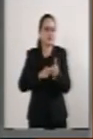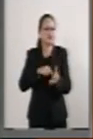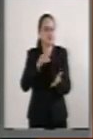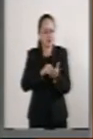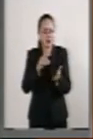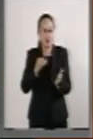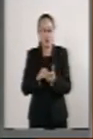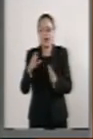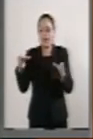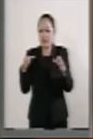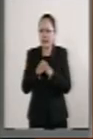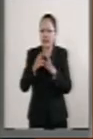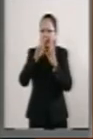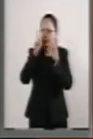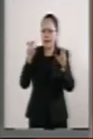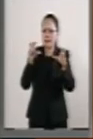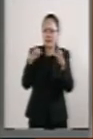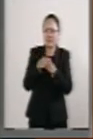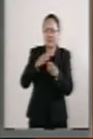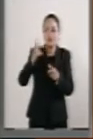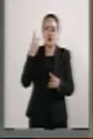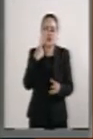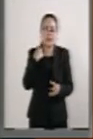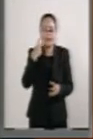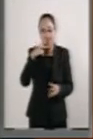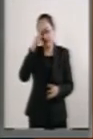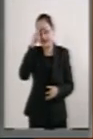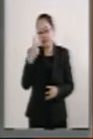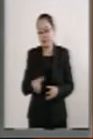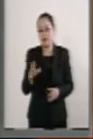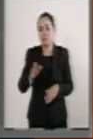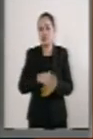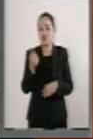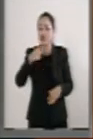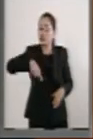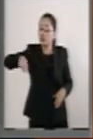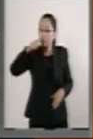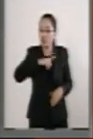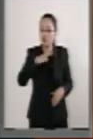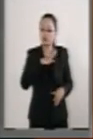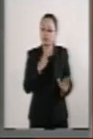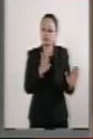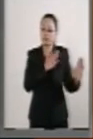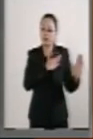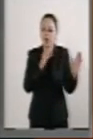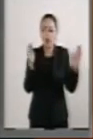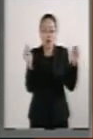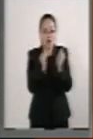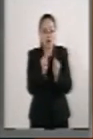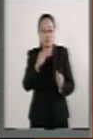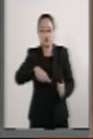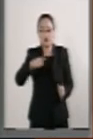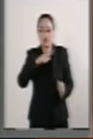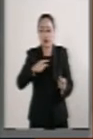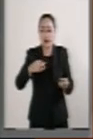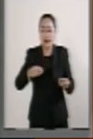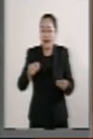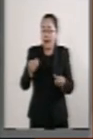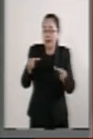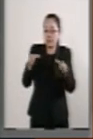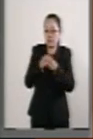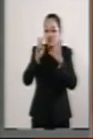vamos a seguir viendo en la vida pública porque estamos todos comprometidos con la vida pública.